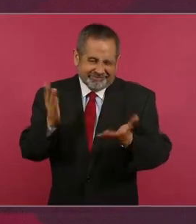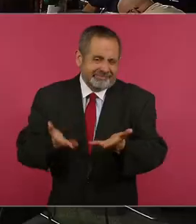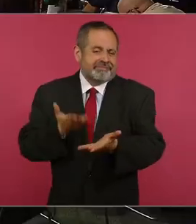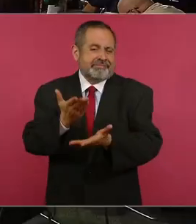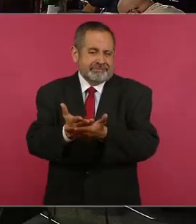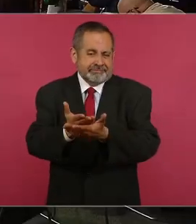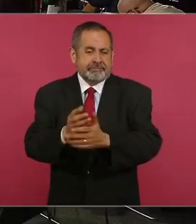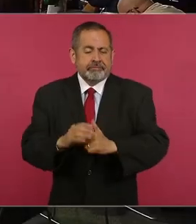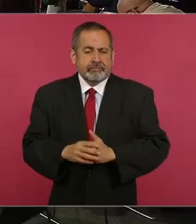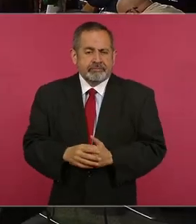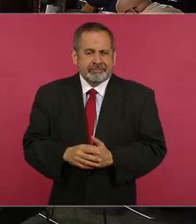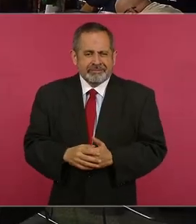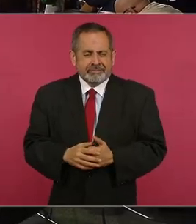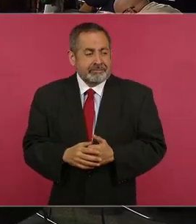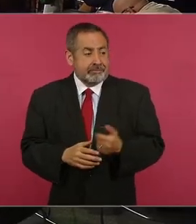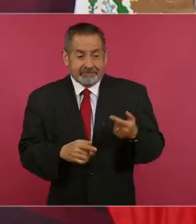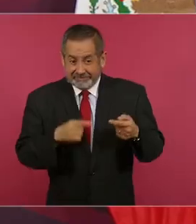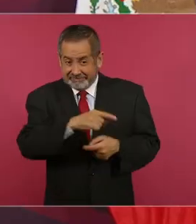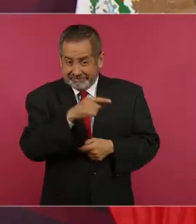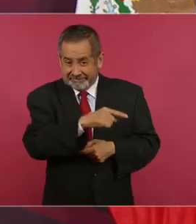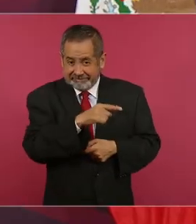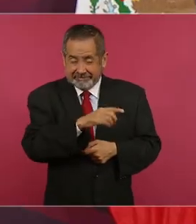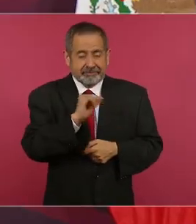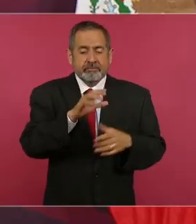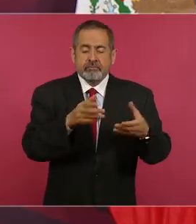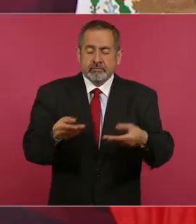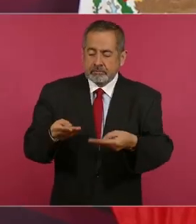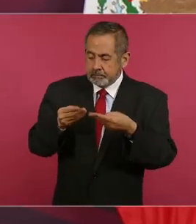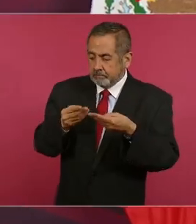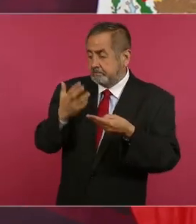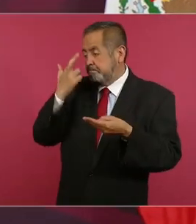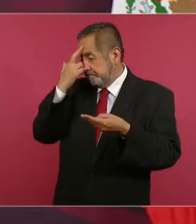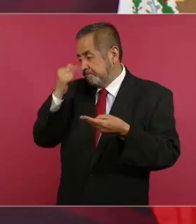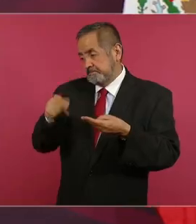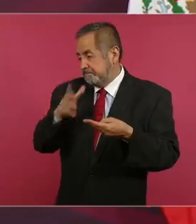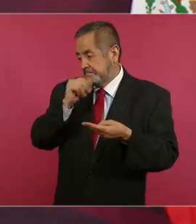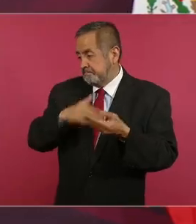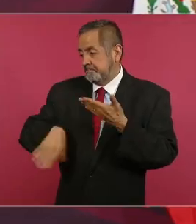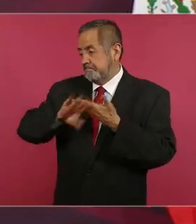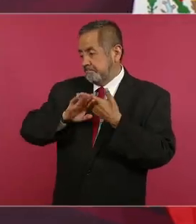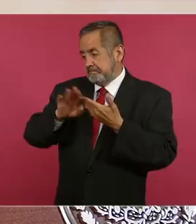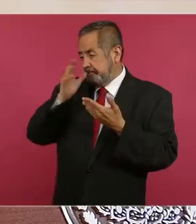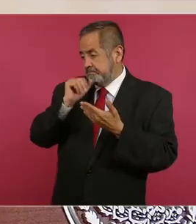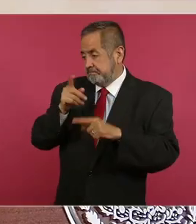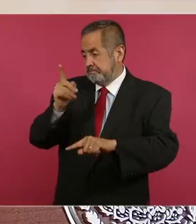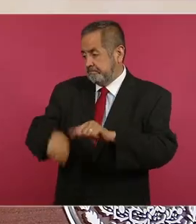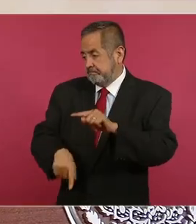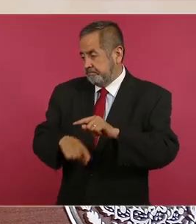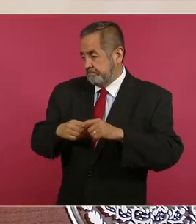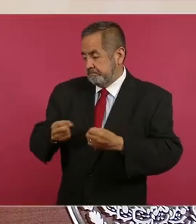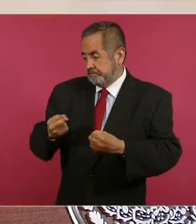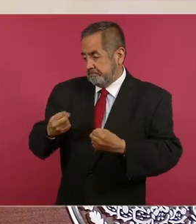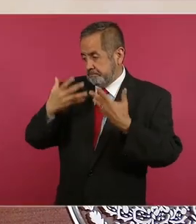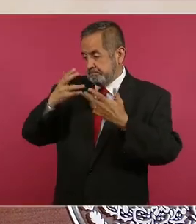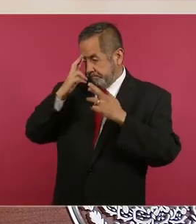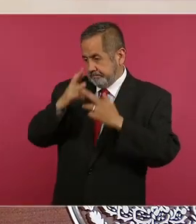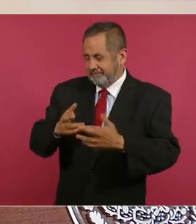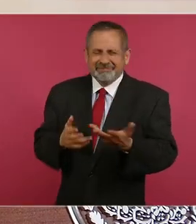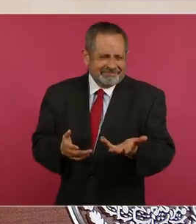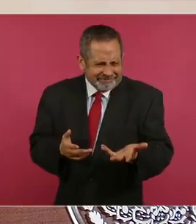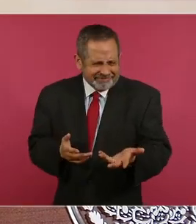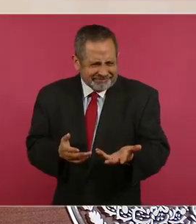¿Cómo se va a ver el Poder Judicial? ¿Cómo se ver